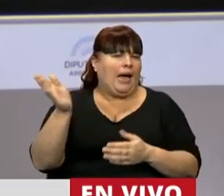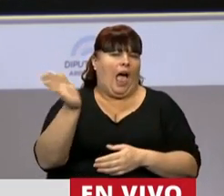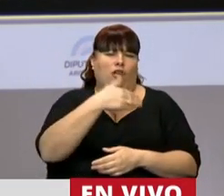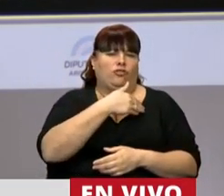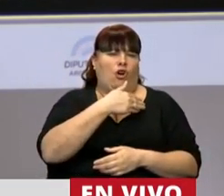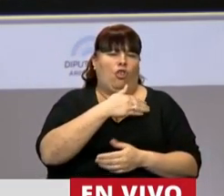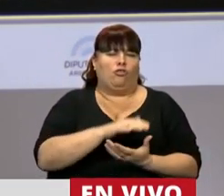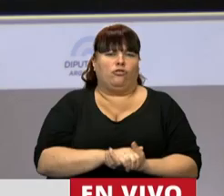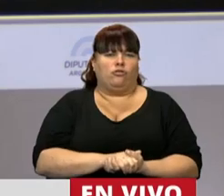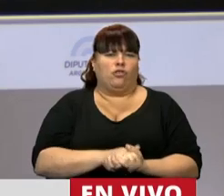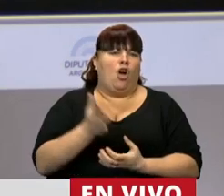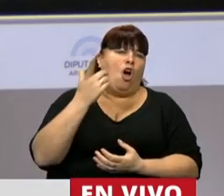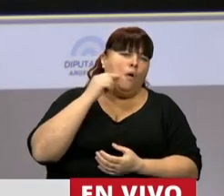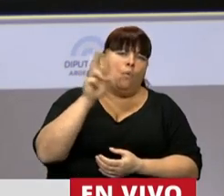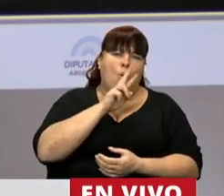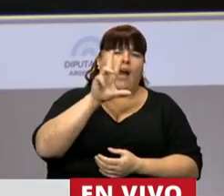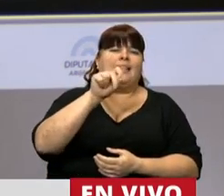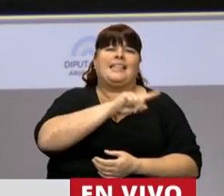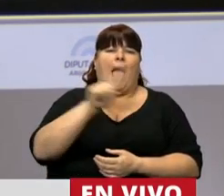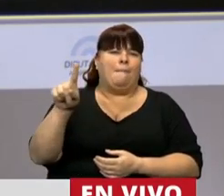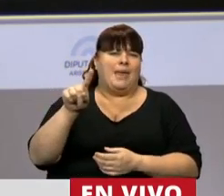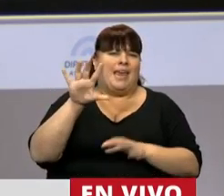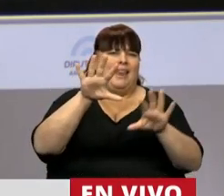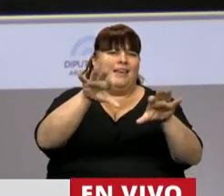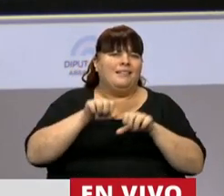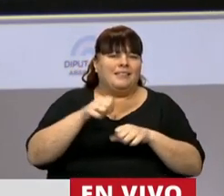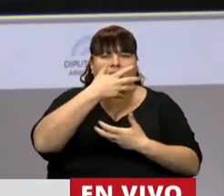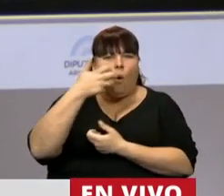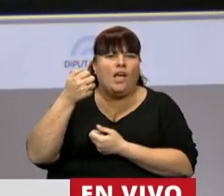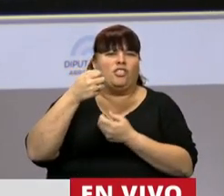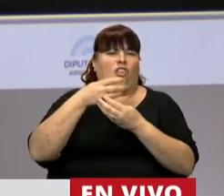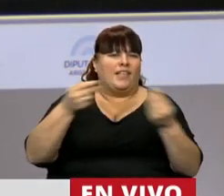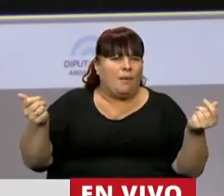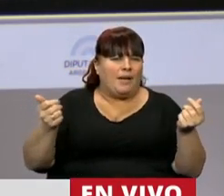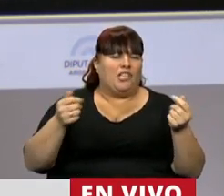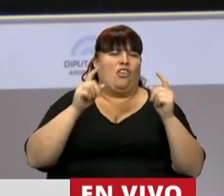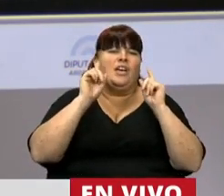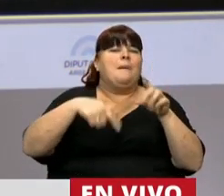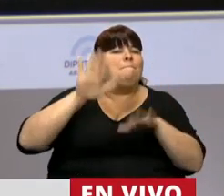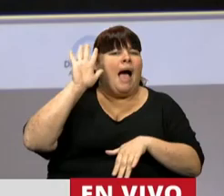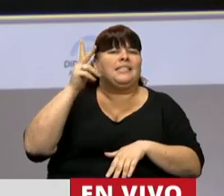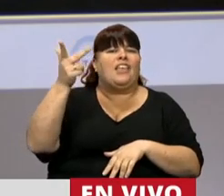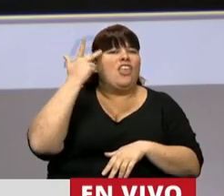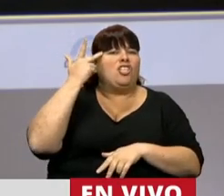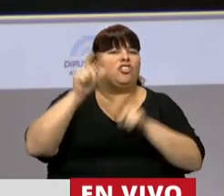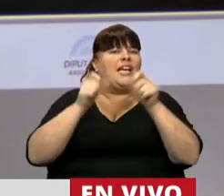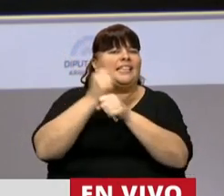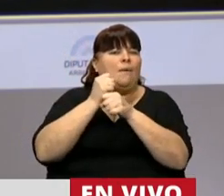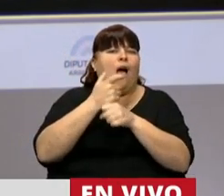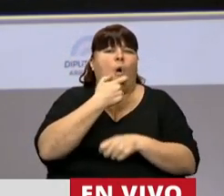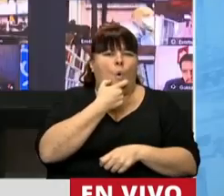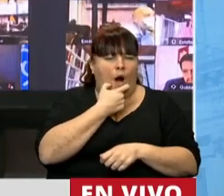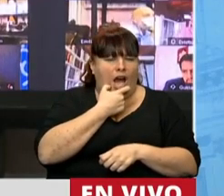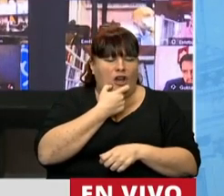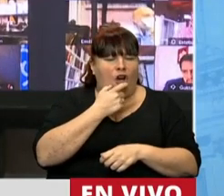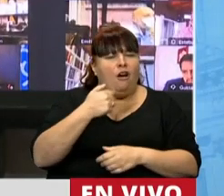todos y todas los 30.000 detenidos desaparecidos y en particular a los 18 trabajadores del cuero